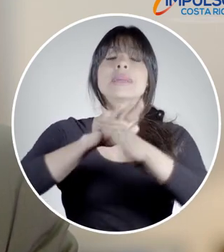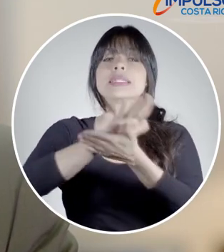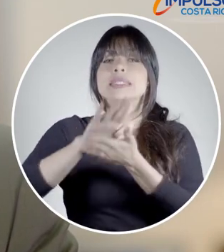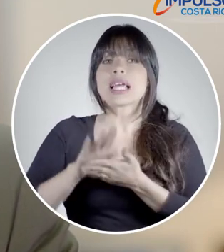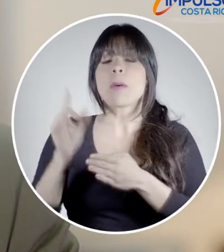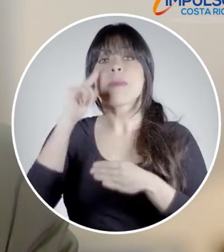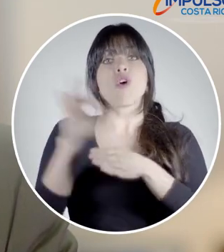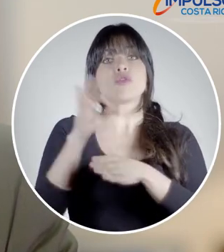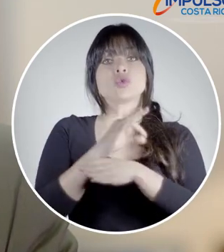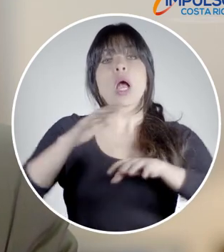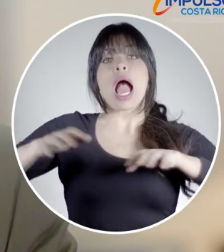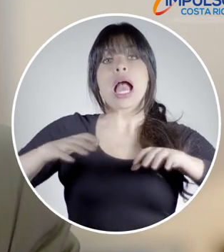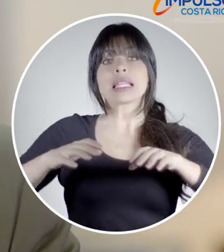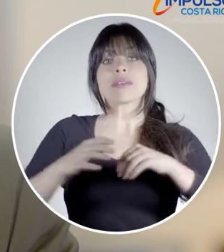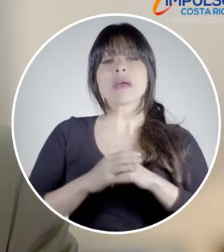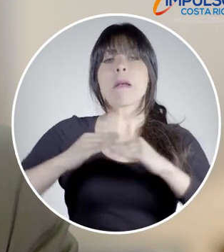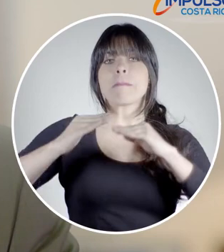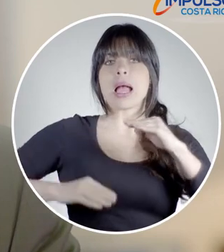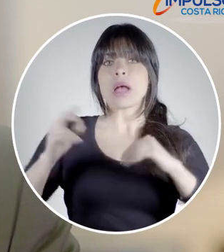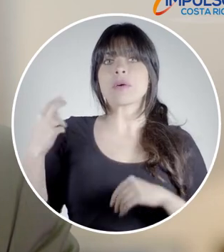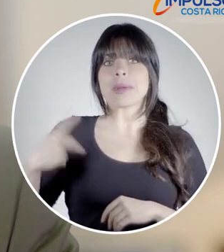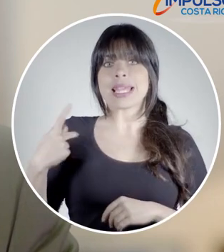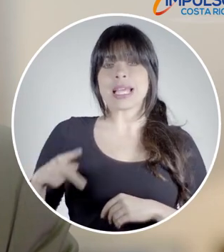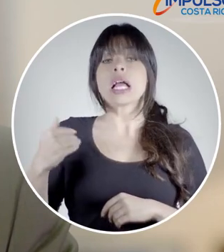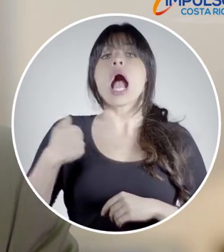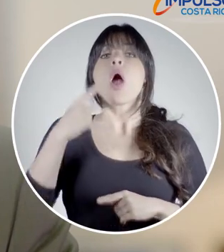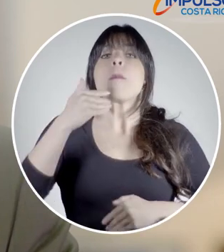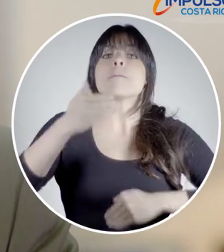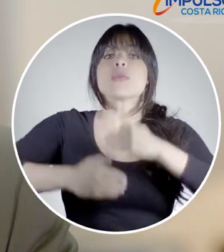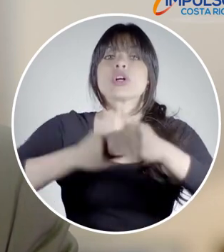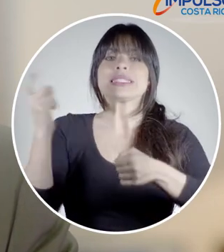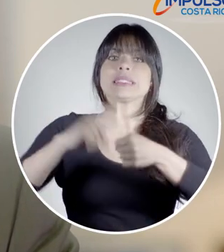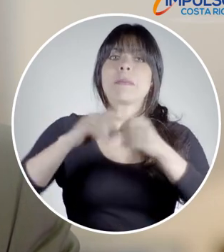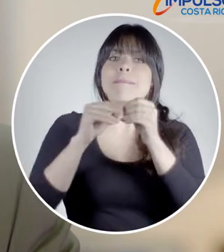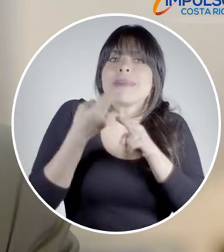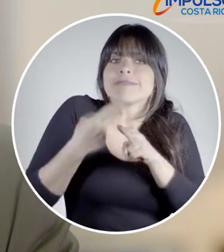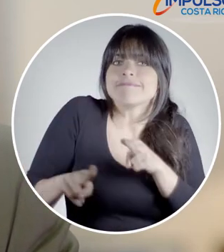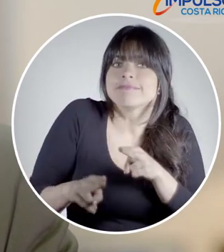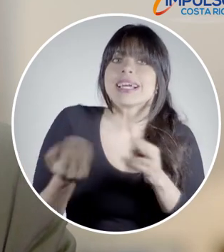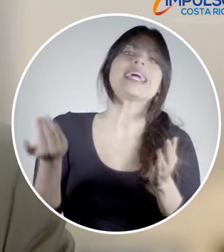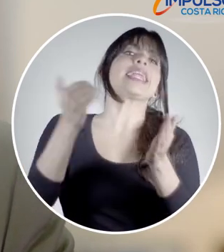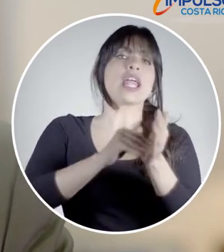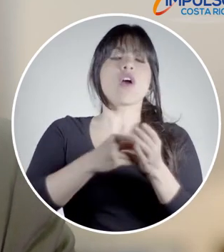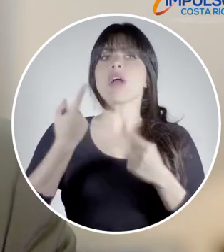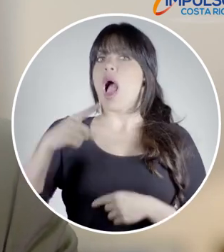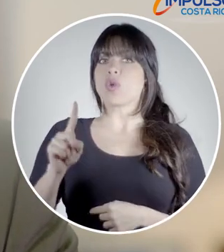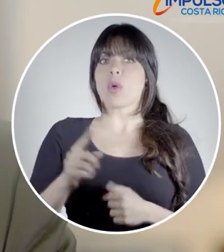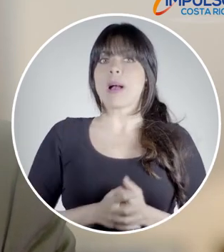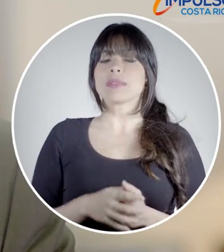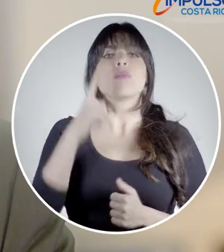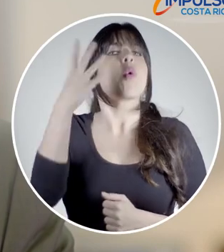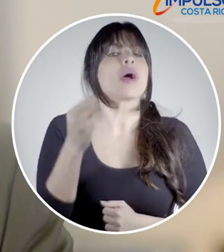funcionamiento para actividades de bajo riesgo tendrán un proceso de inscripción abreviado y una renovación automática